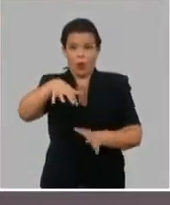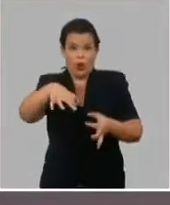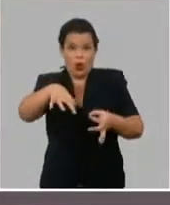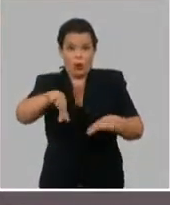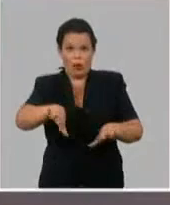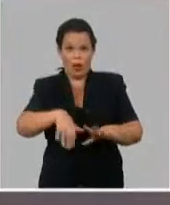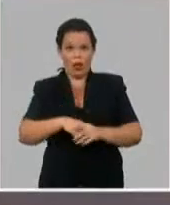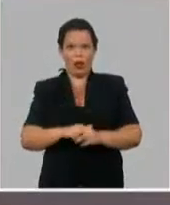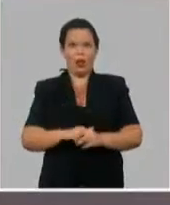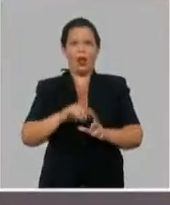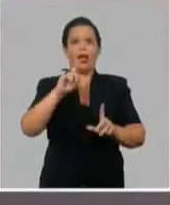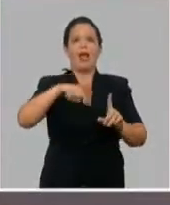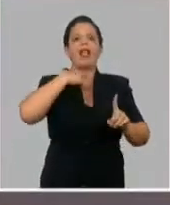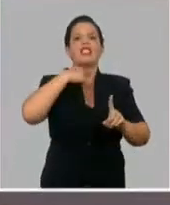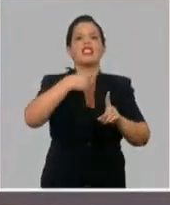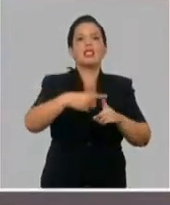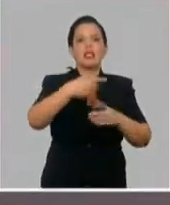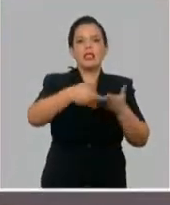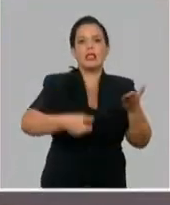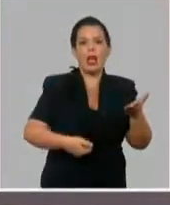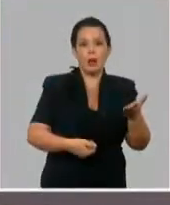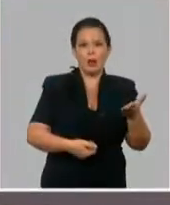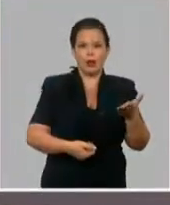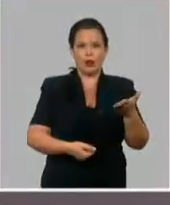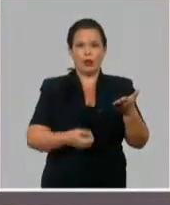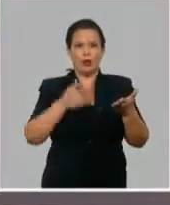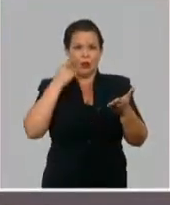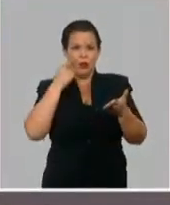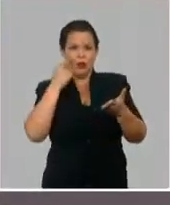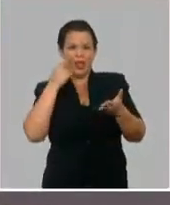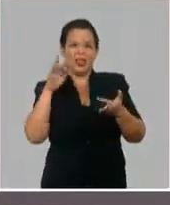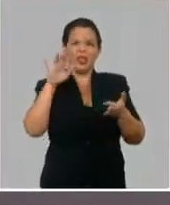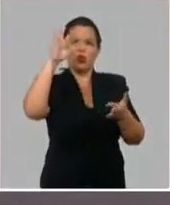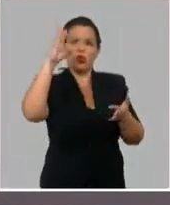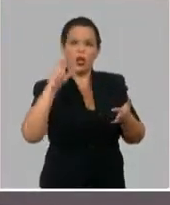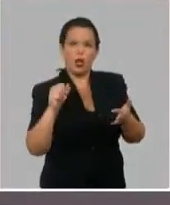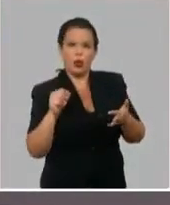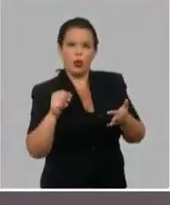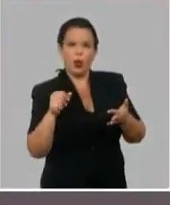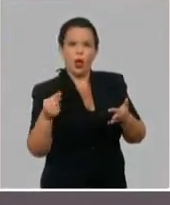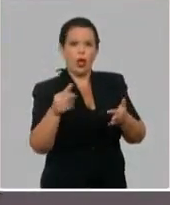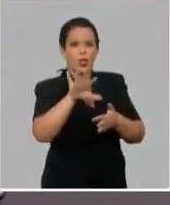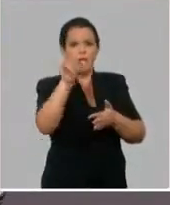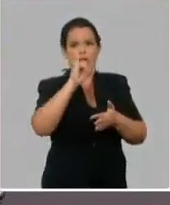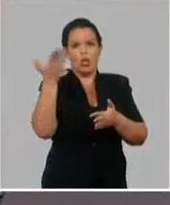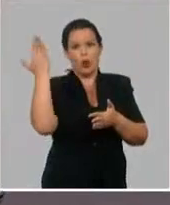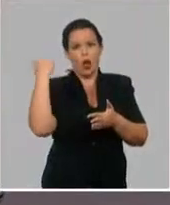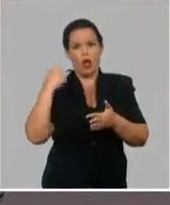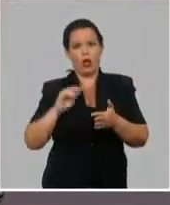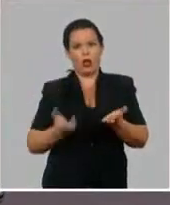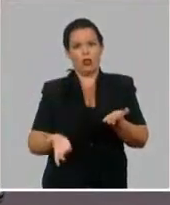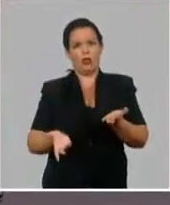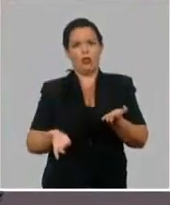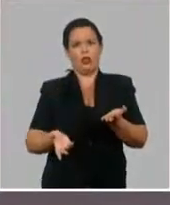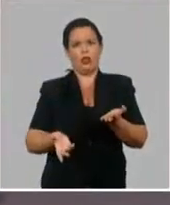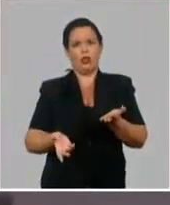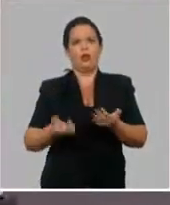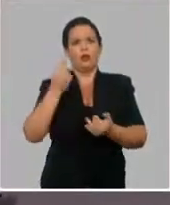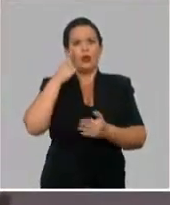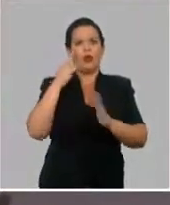pruebas casi la mitad va a dar eso. Va a dar eso. Entonces, por eso, el profesor de la sala, que no sé si podemos ver el video, tiene estos comentarios.